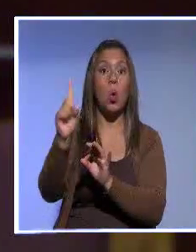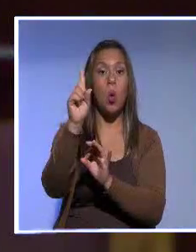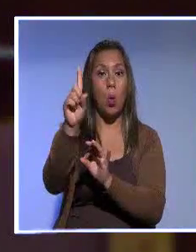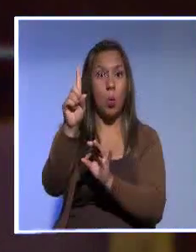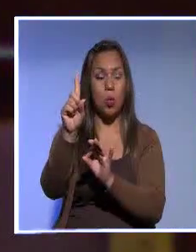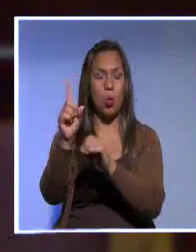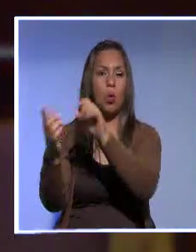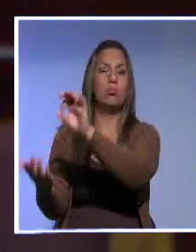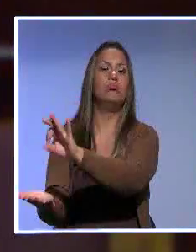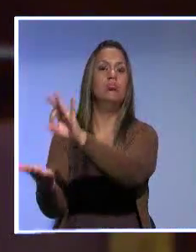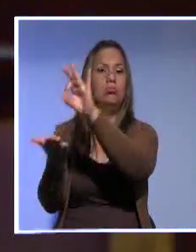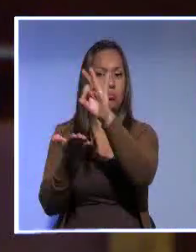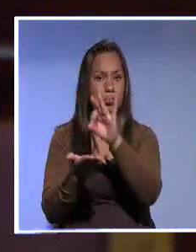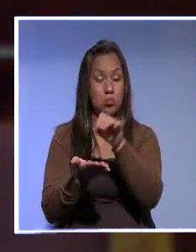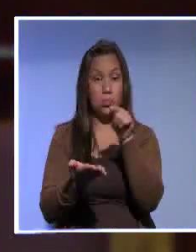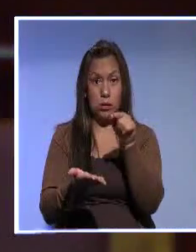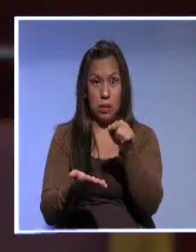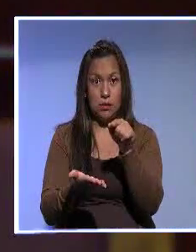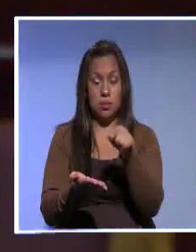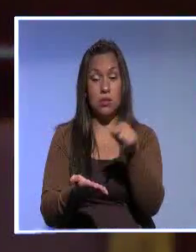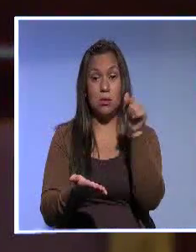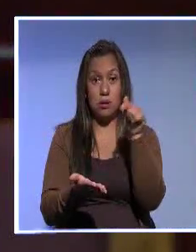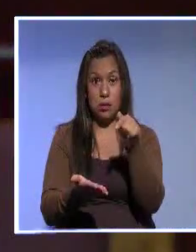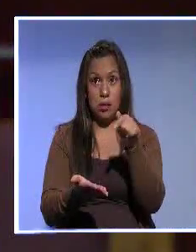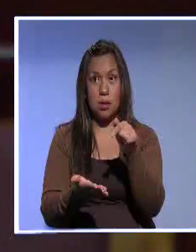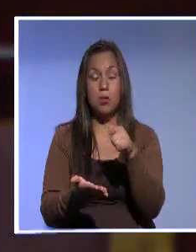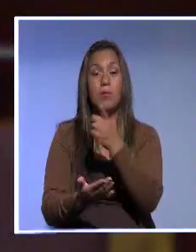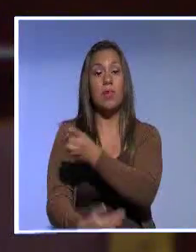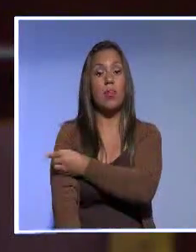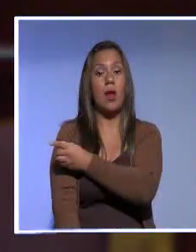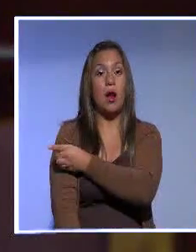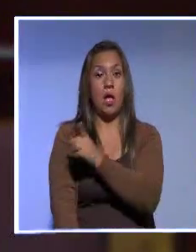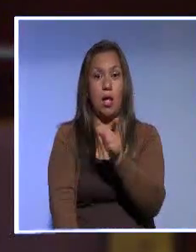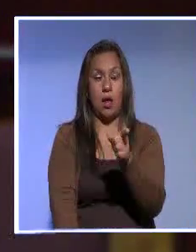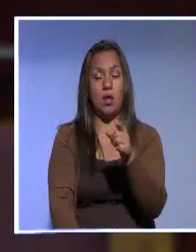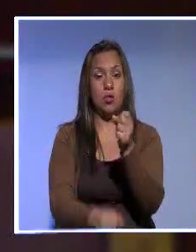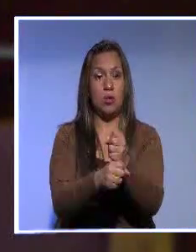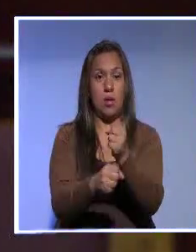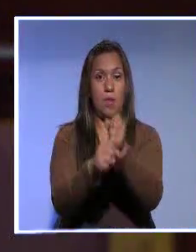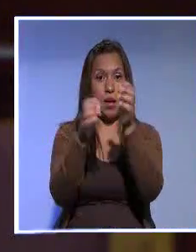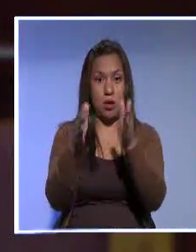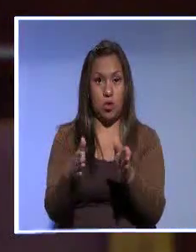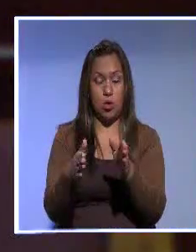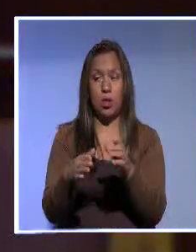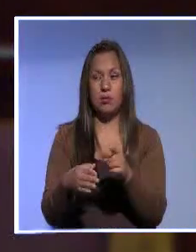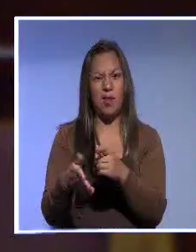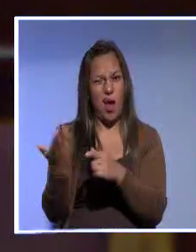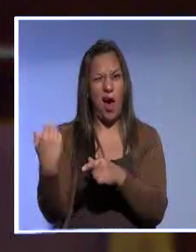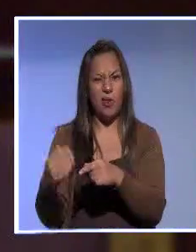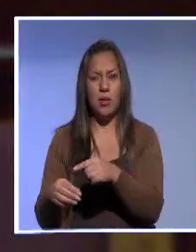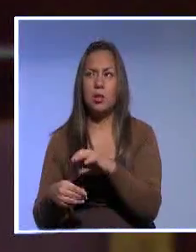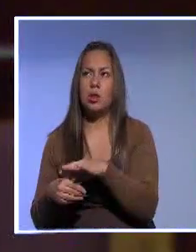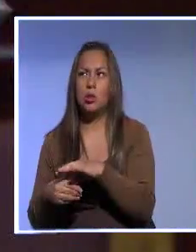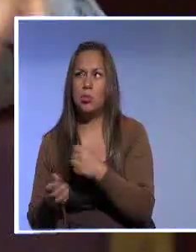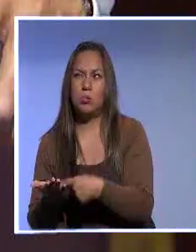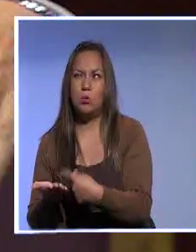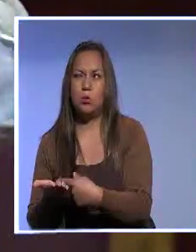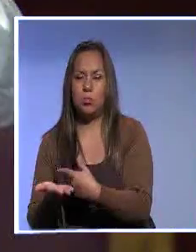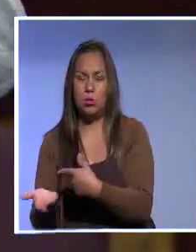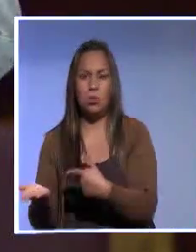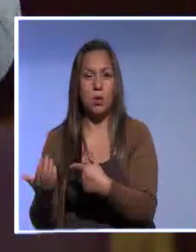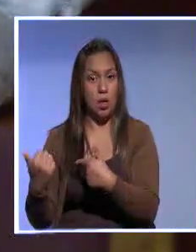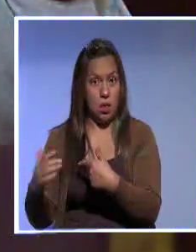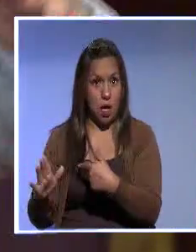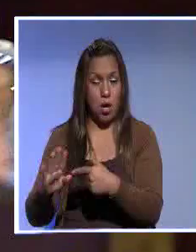de las empresas, en donde participaba el delegado de los trabajadores elegido por votación universal, secreta y directa por